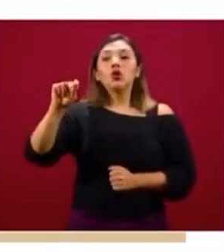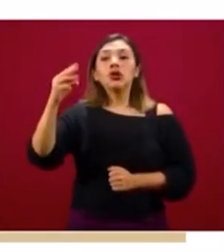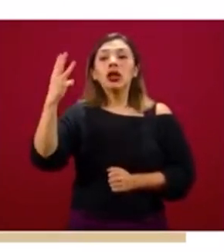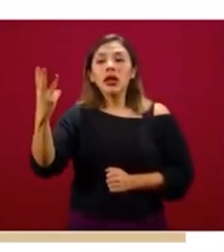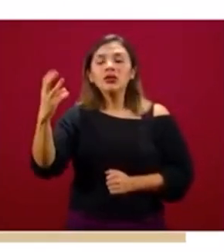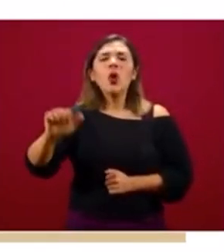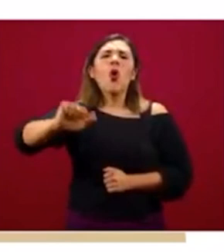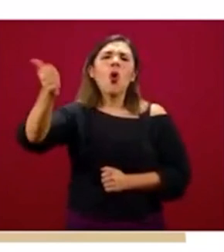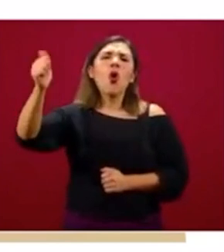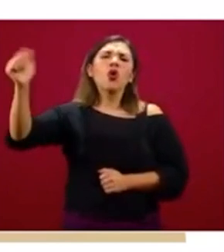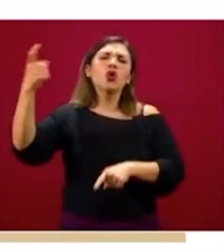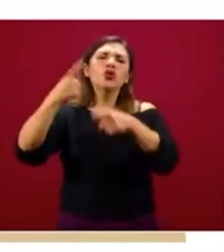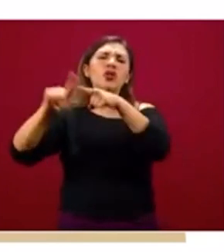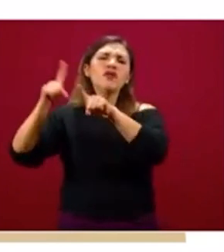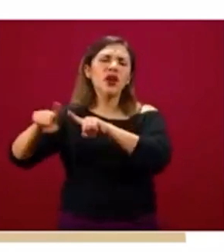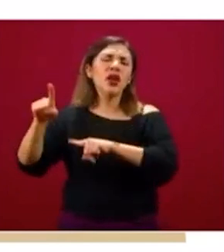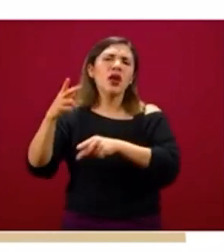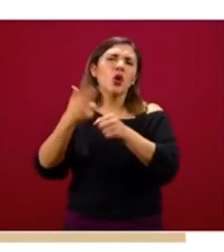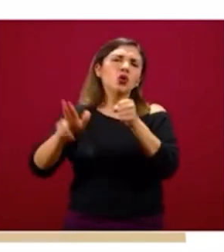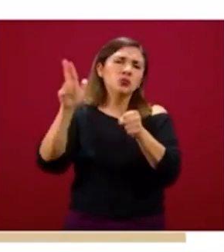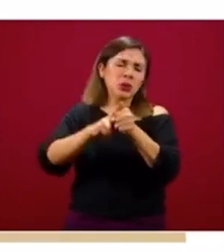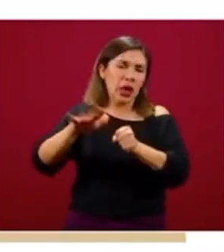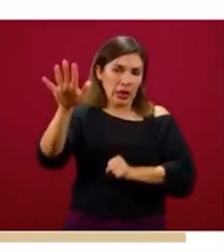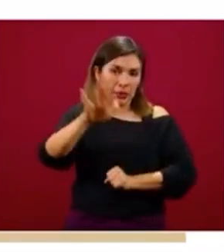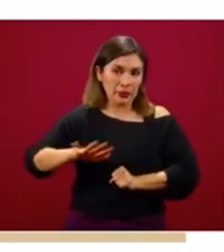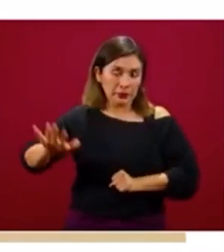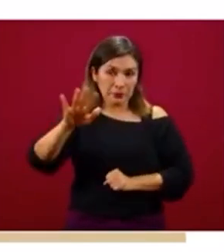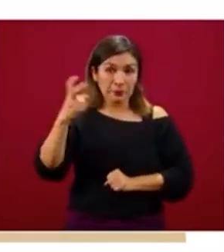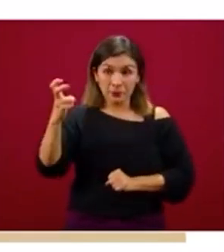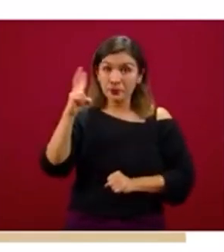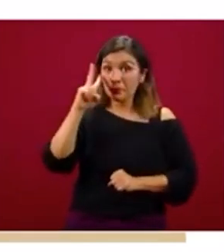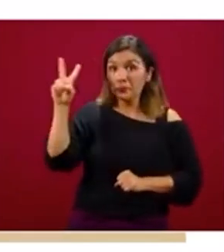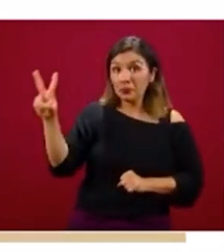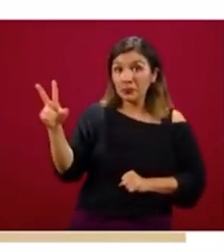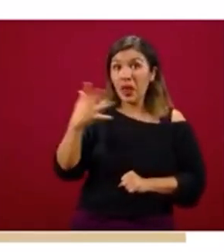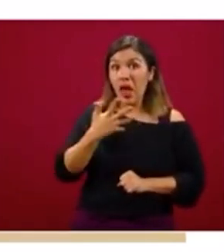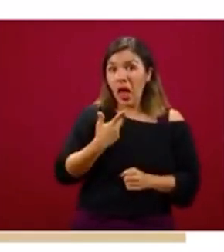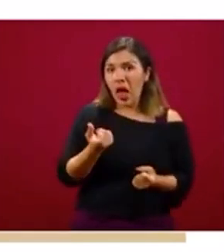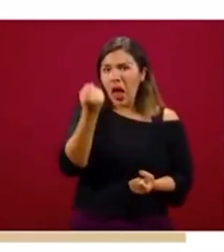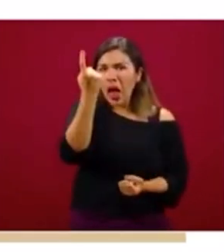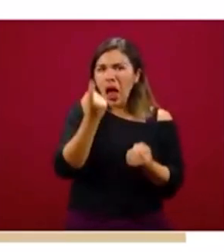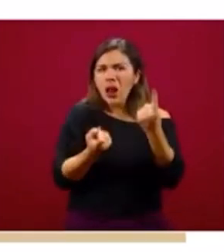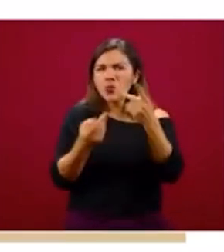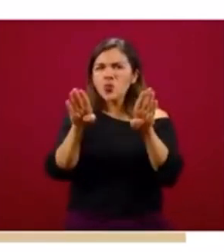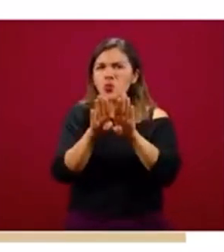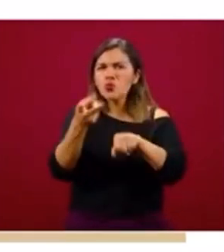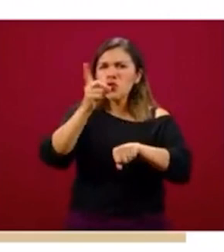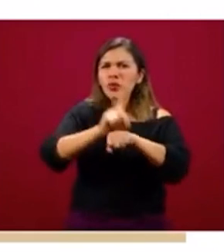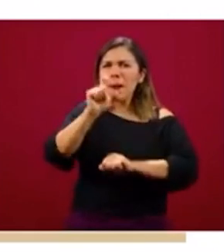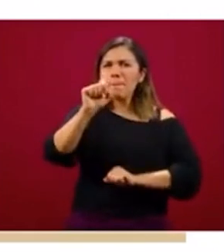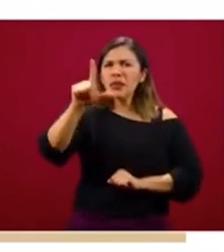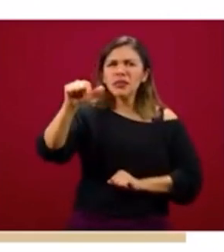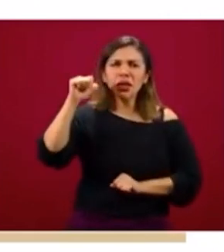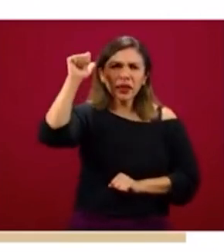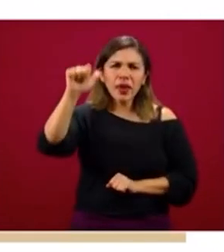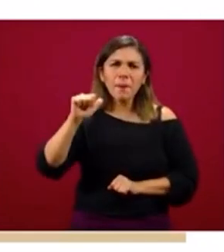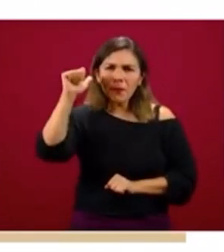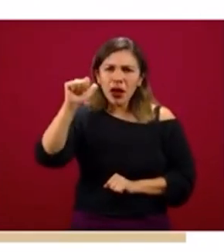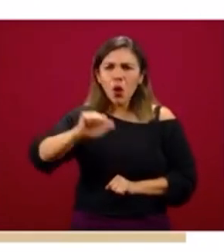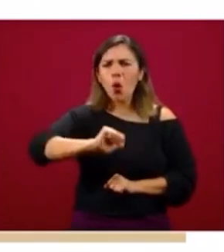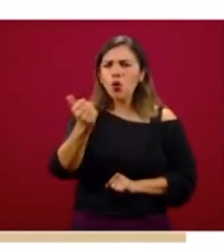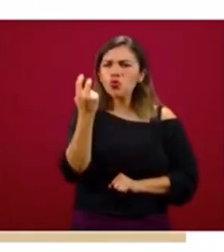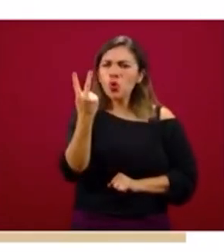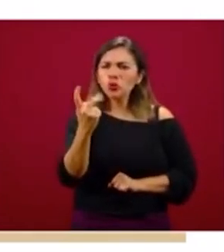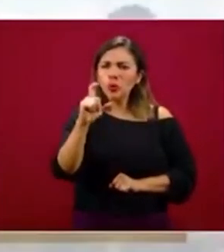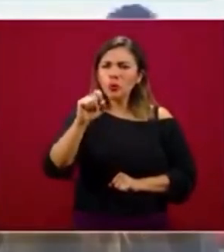las otras instituciones del sector. Y como pueden ver, tenemos algunas como esta del 27 de abril o estas